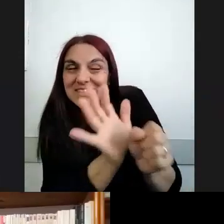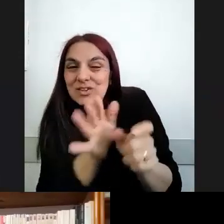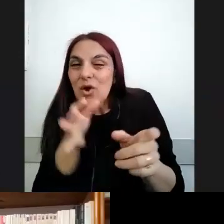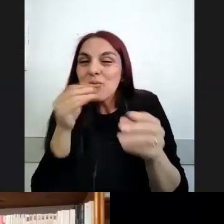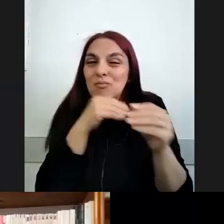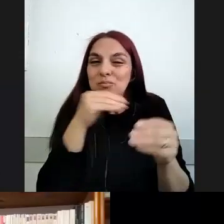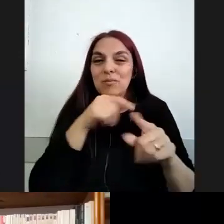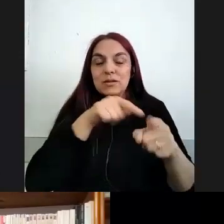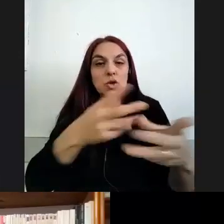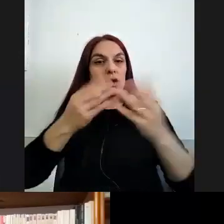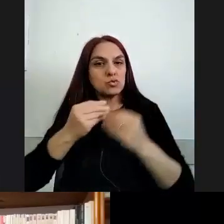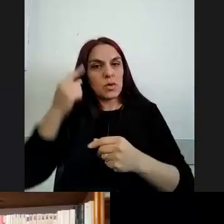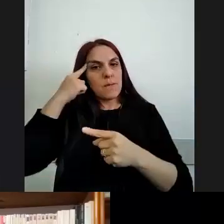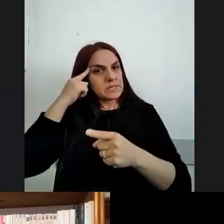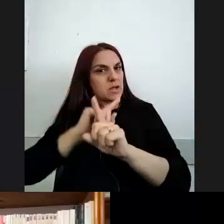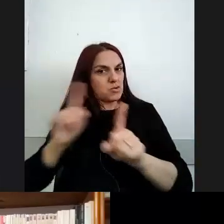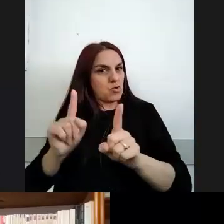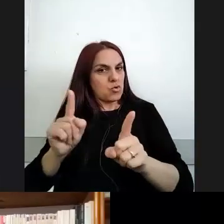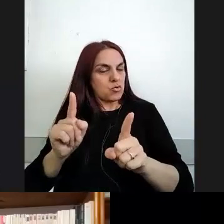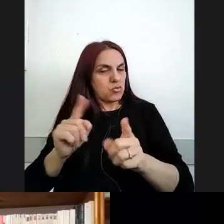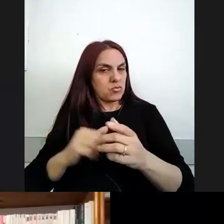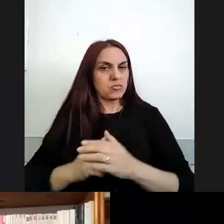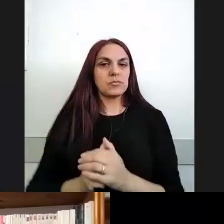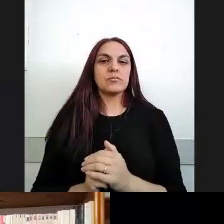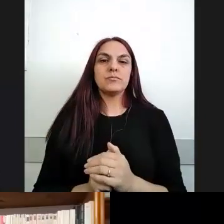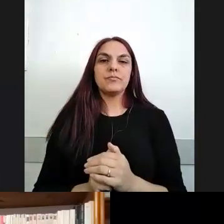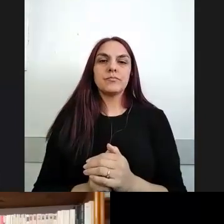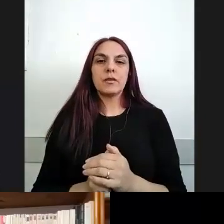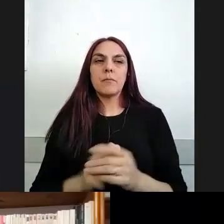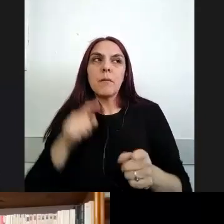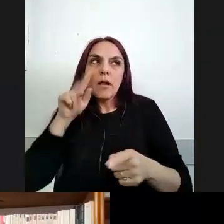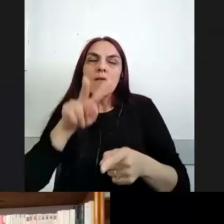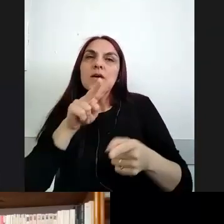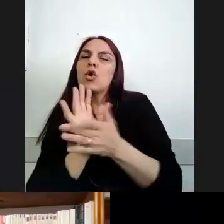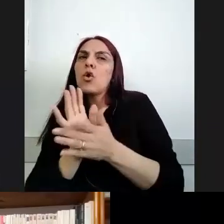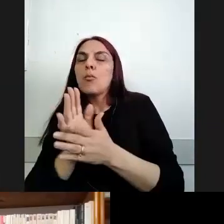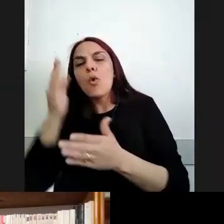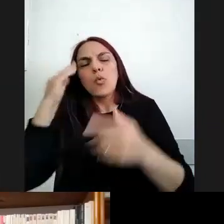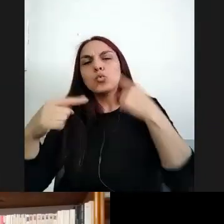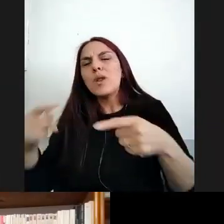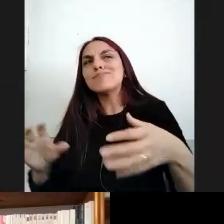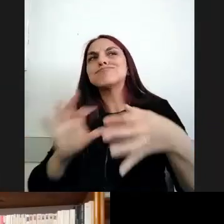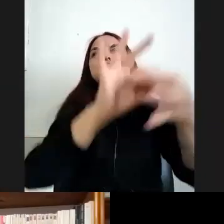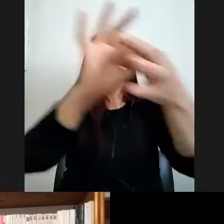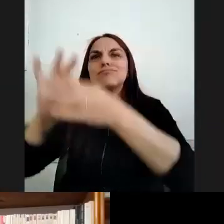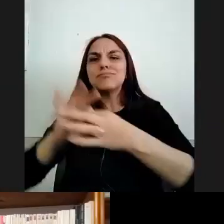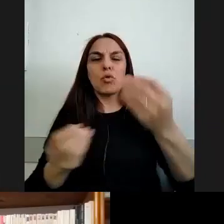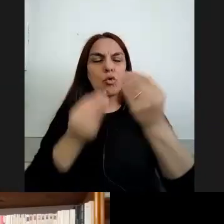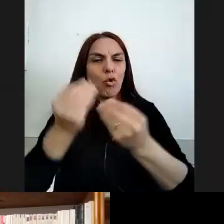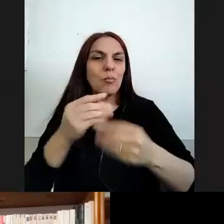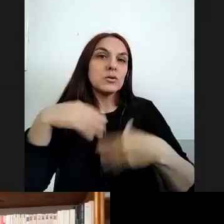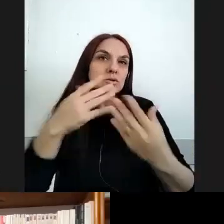ayudando a pensar en términos más críticos como se planteaba la interculturalidad por otro lado creo que otro desafío es la